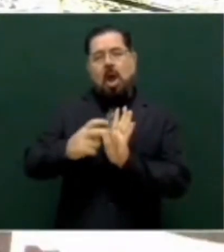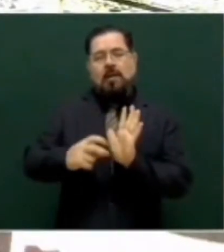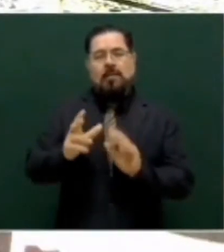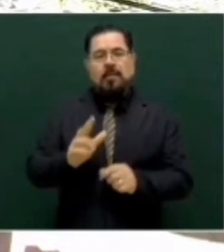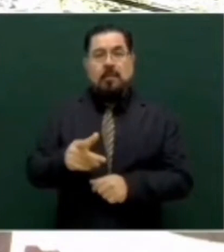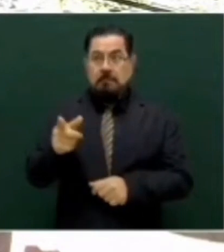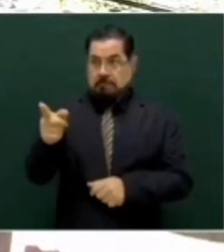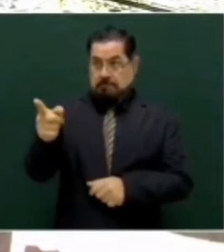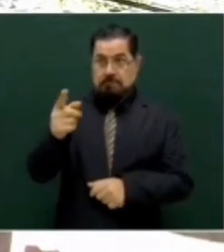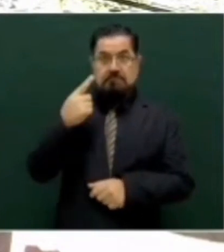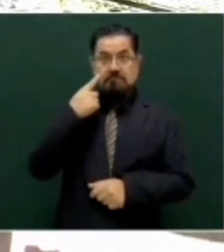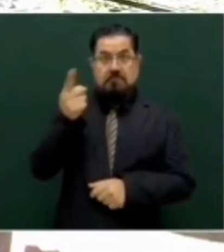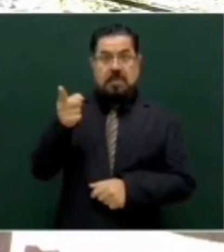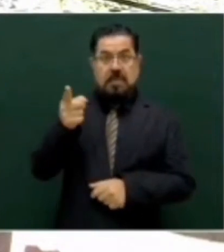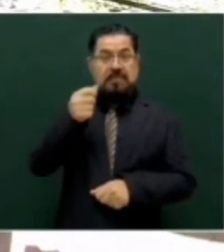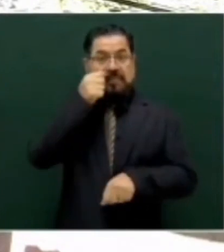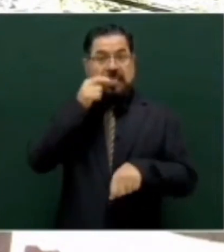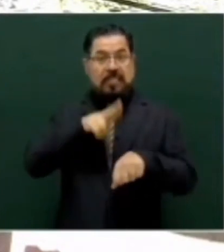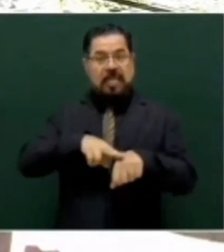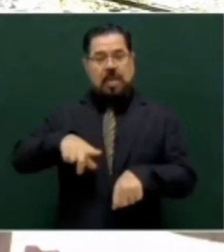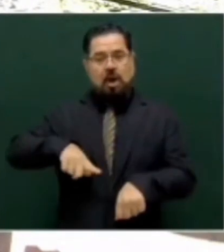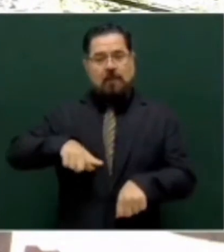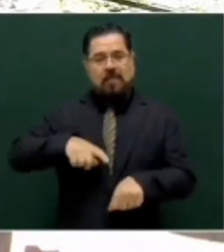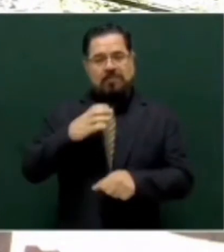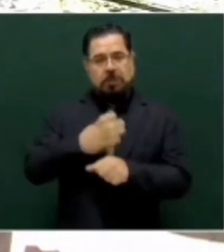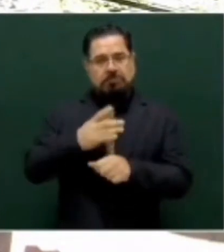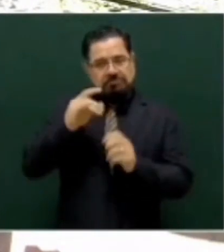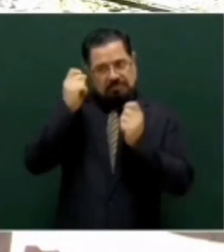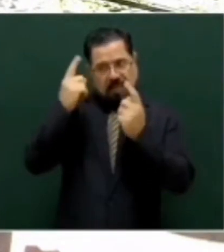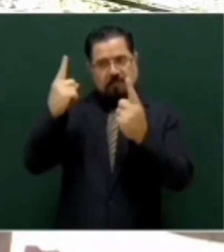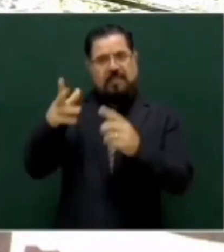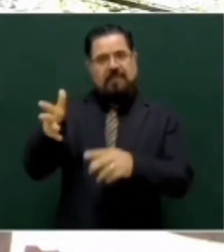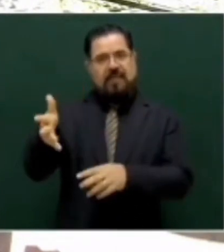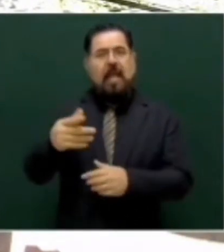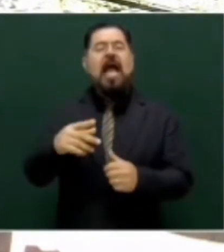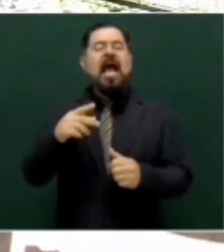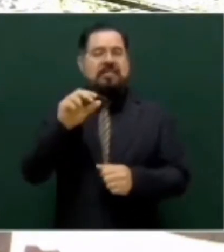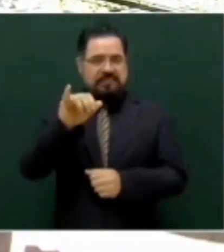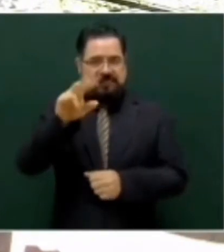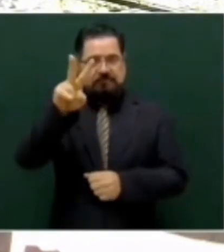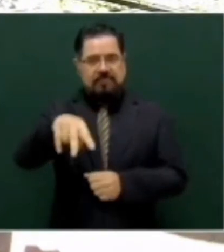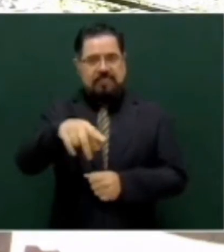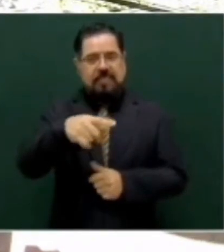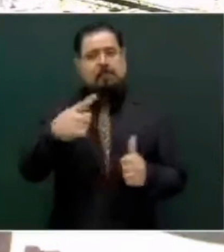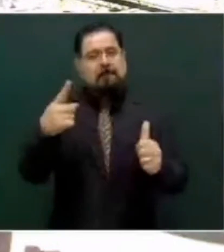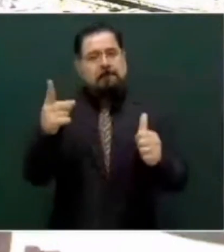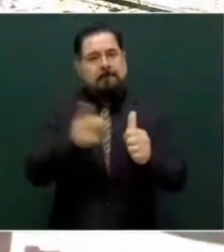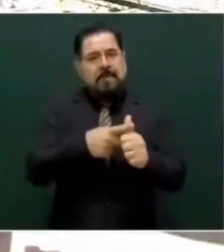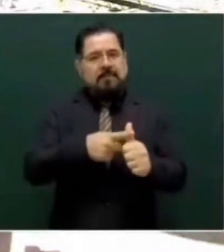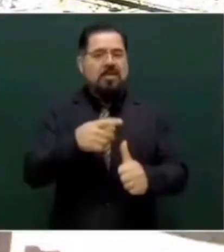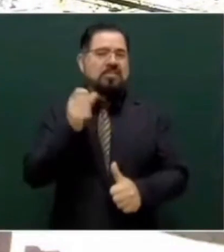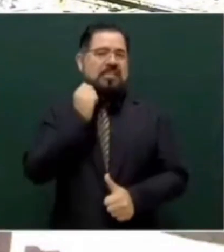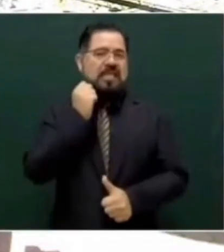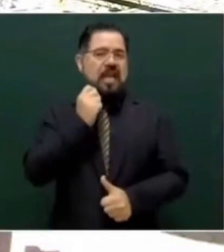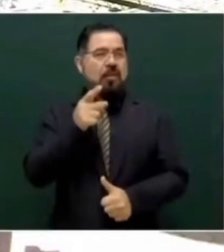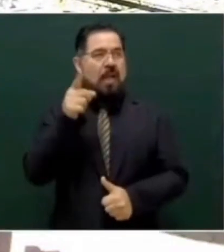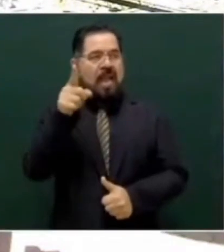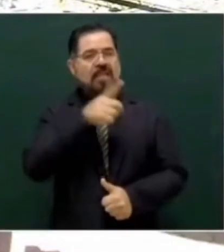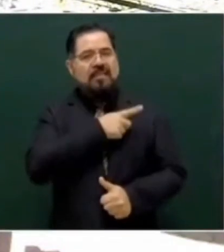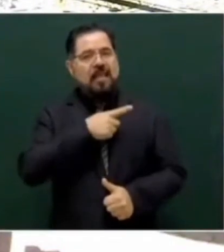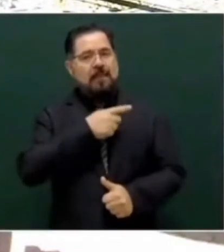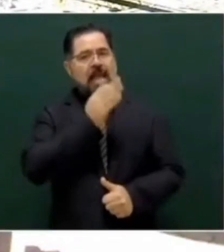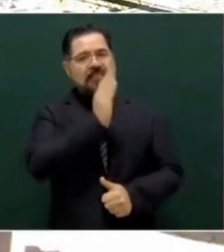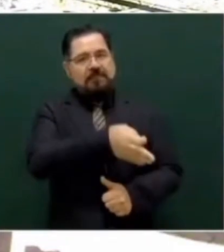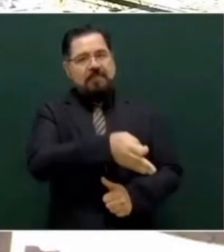secretaria de Gobernación. Es que sí tiene primero que aprobar el Senado. Pero sí, ya estamos